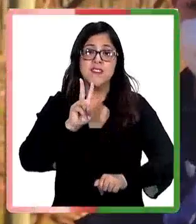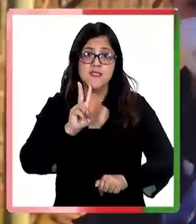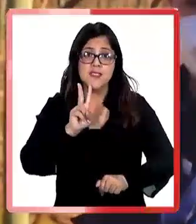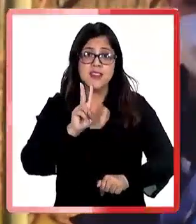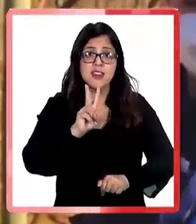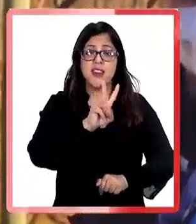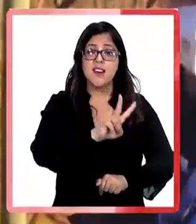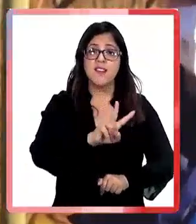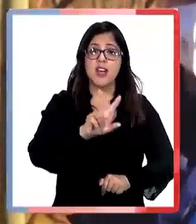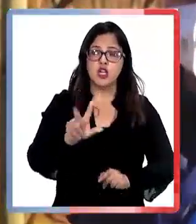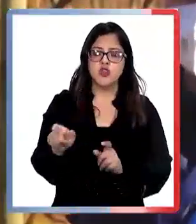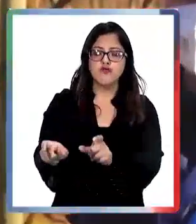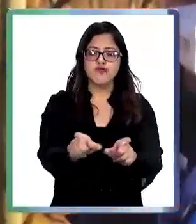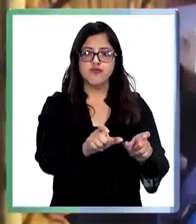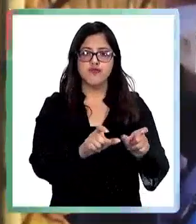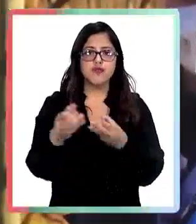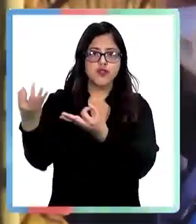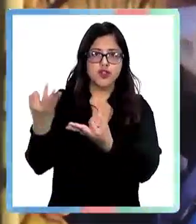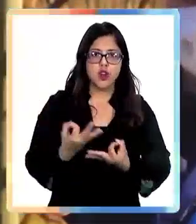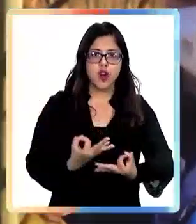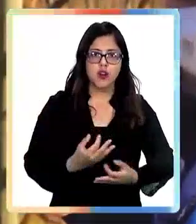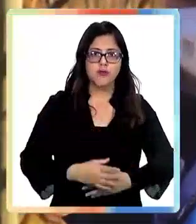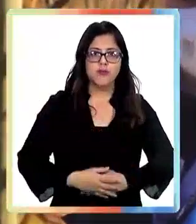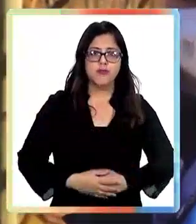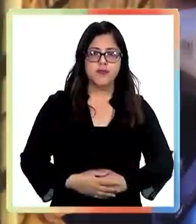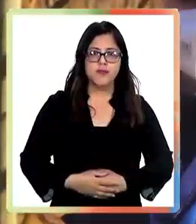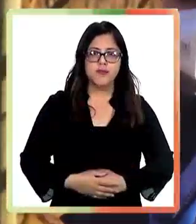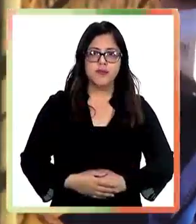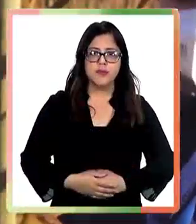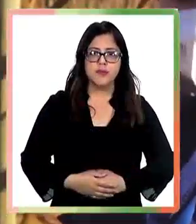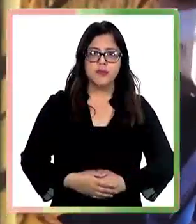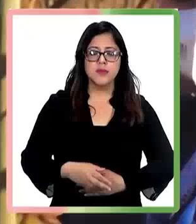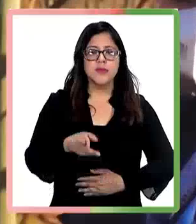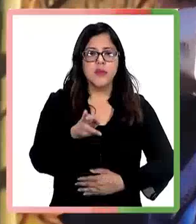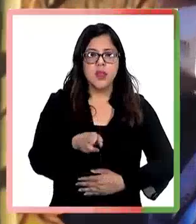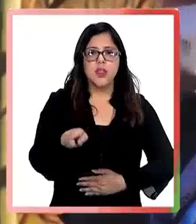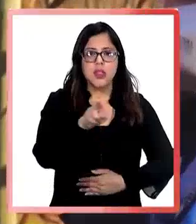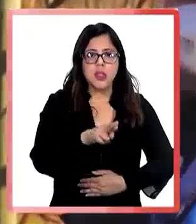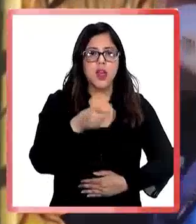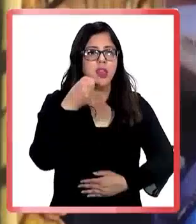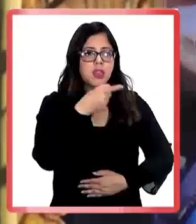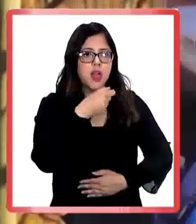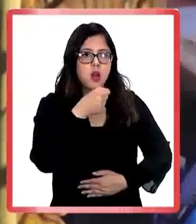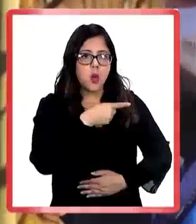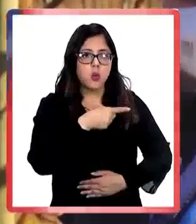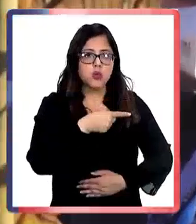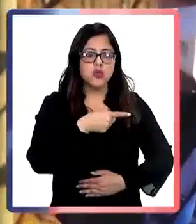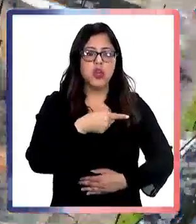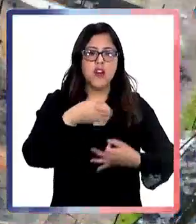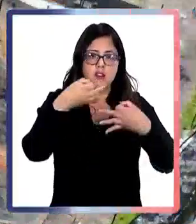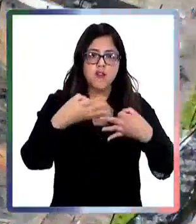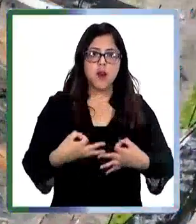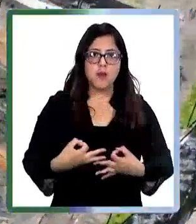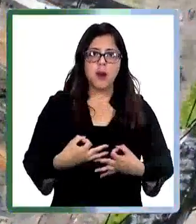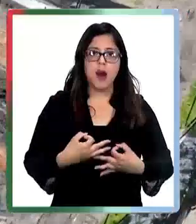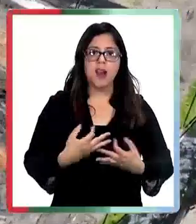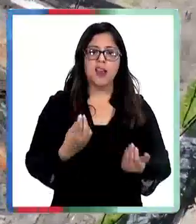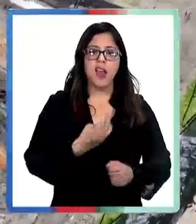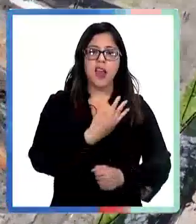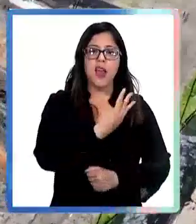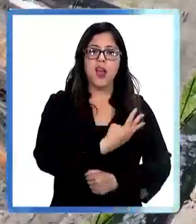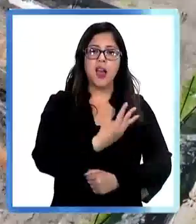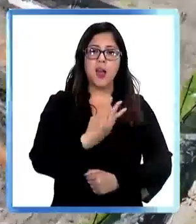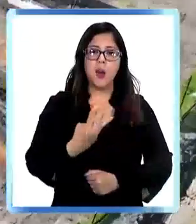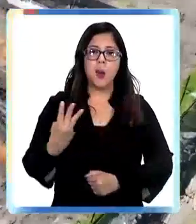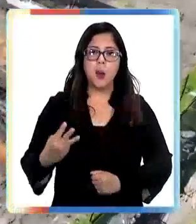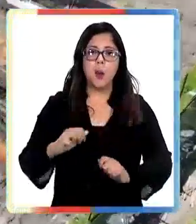plataforma. Igual, obviamente, nosotros estamos tomando acciones, ya estamos trabajando de forma mancomunada en conjunto con otro órgano del Estado respecto, obviamente, a